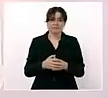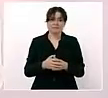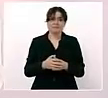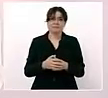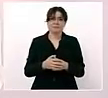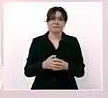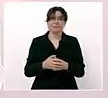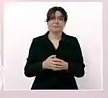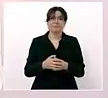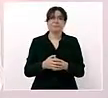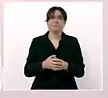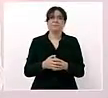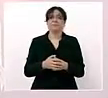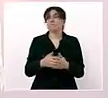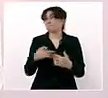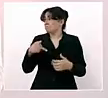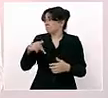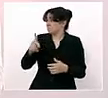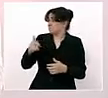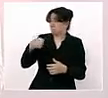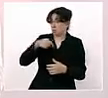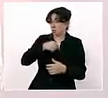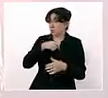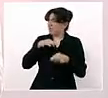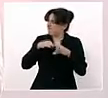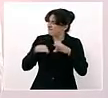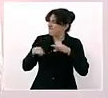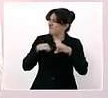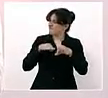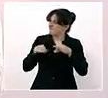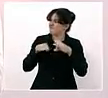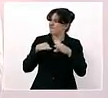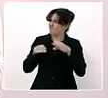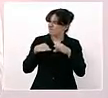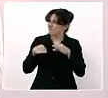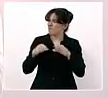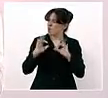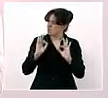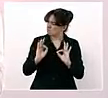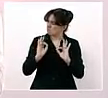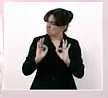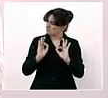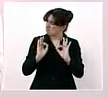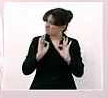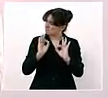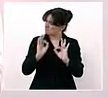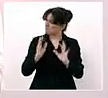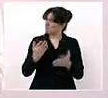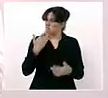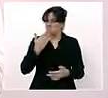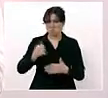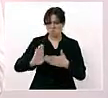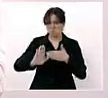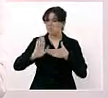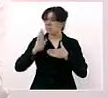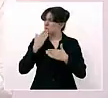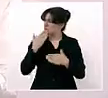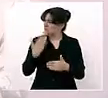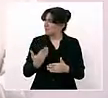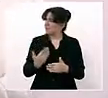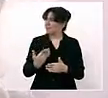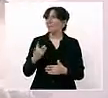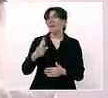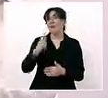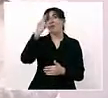cuando se trabaja se aplica uno a fondo. Siempre recuerdo la